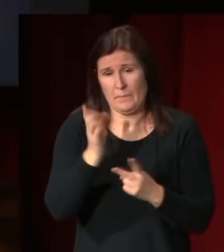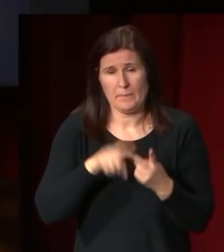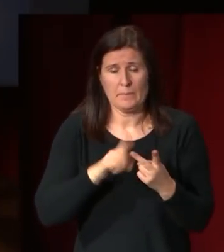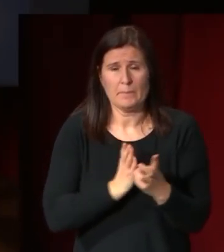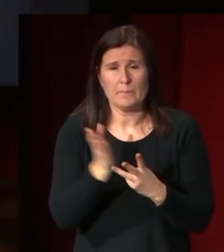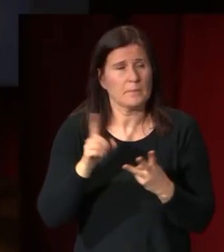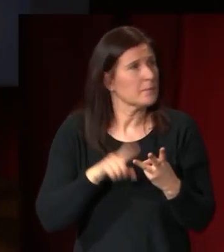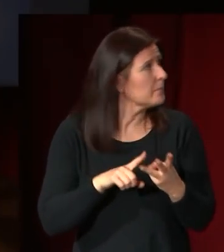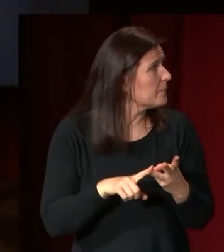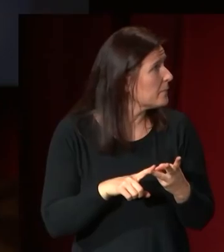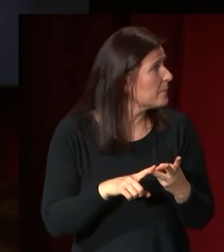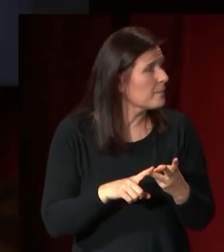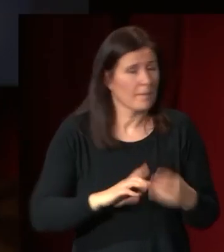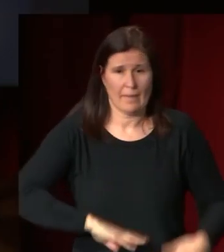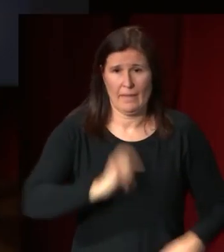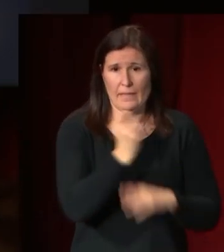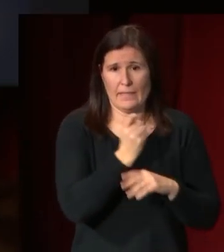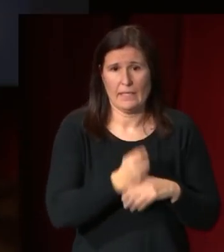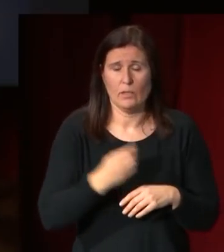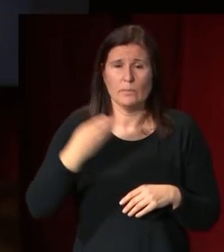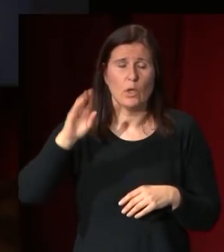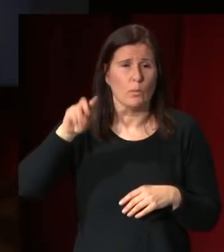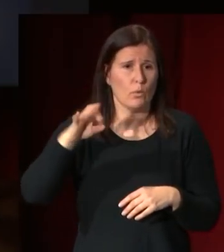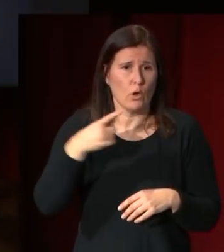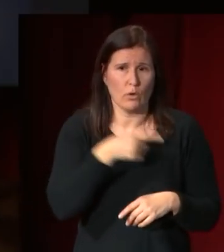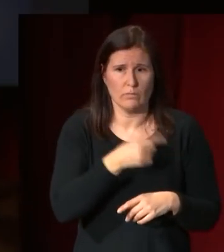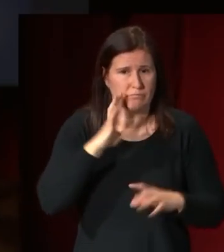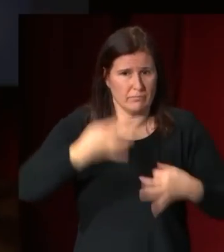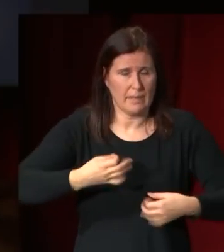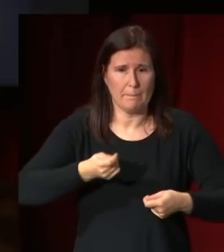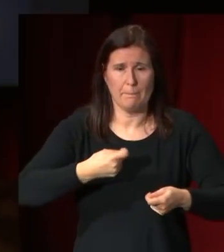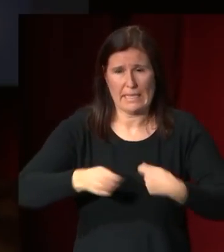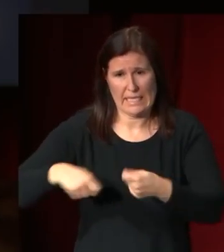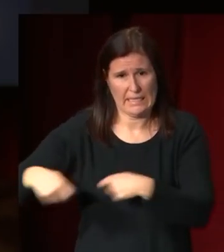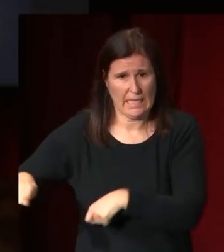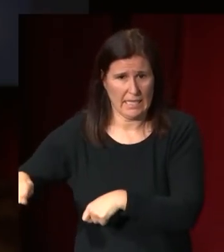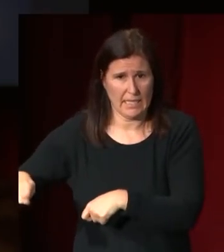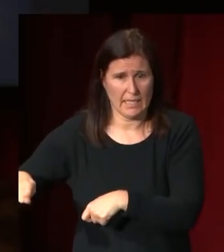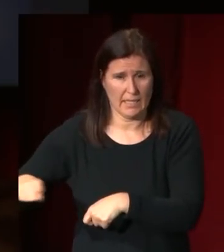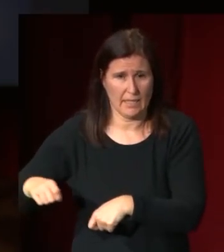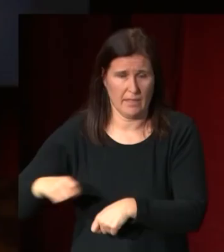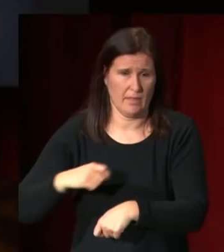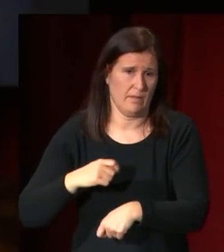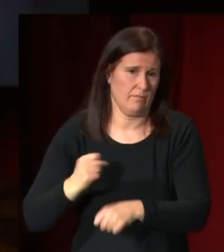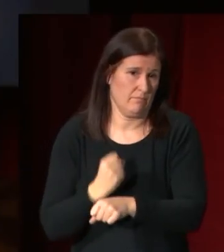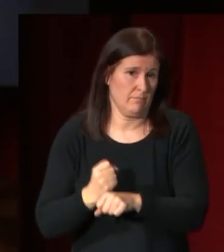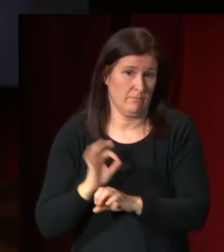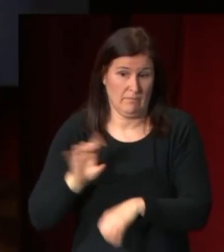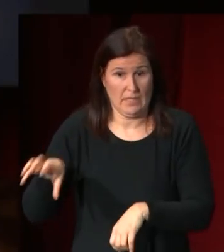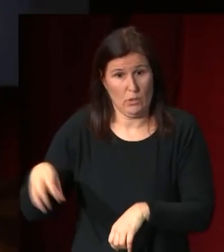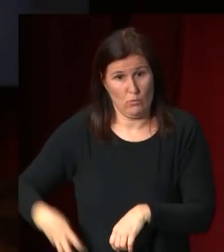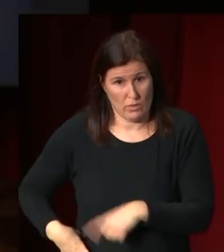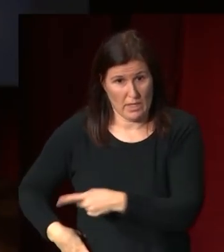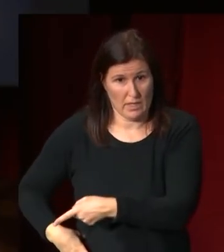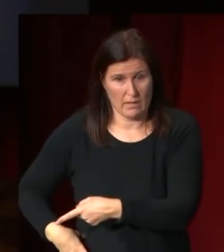retrato de ángel benito poblón que en realidad era el marchante del duque pues